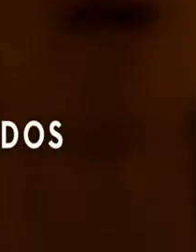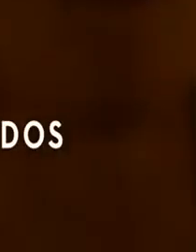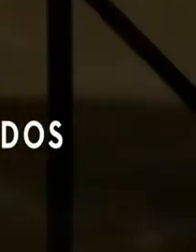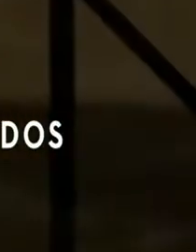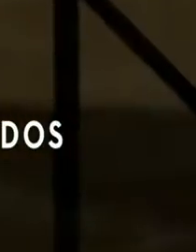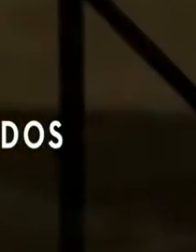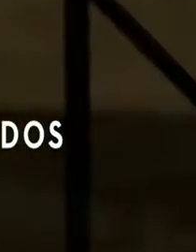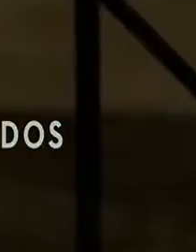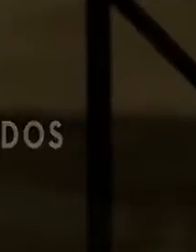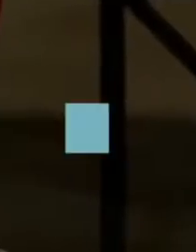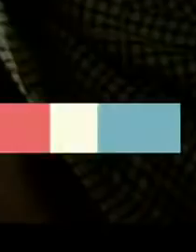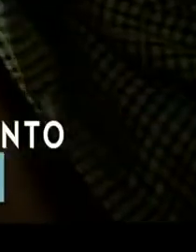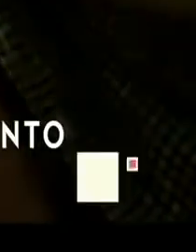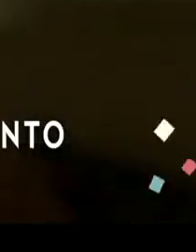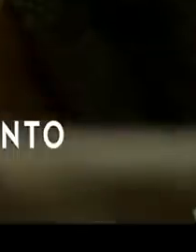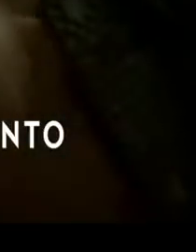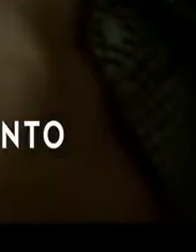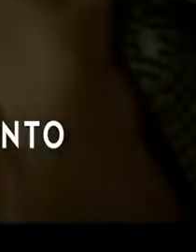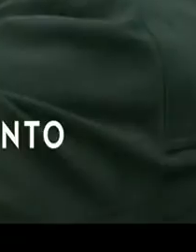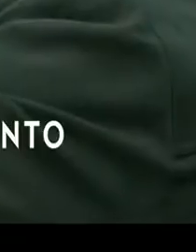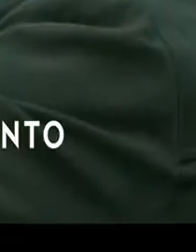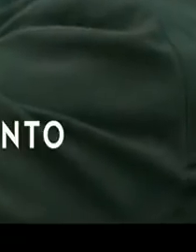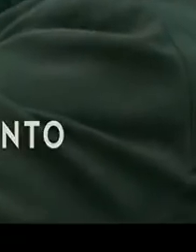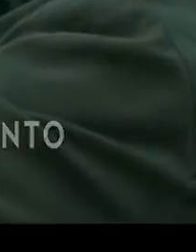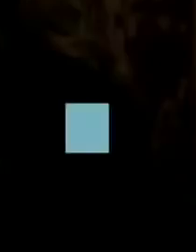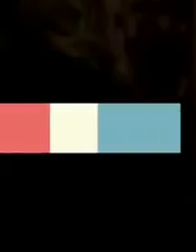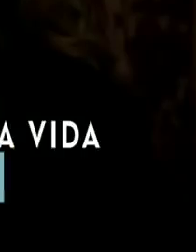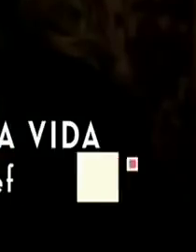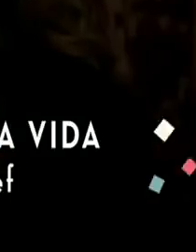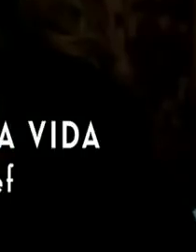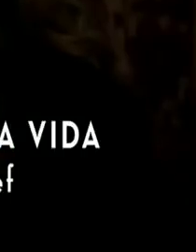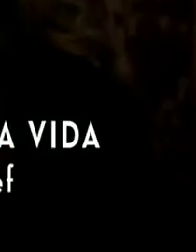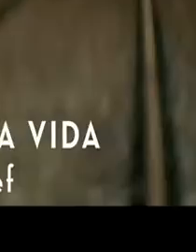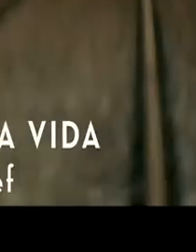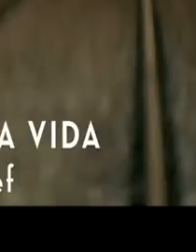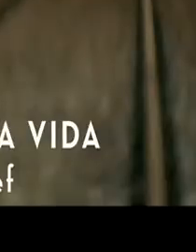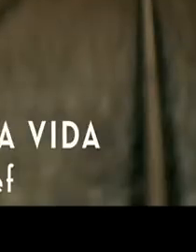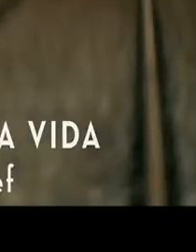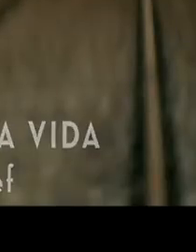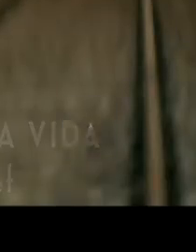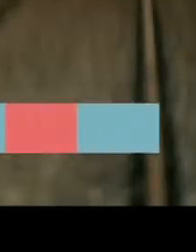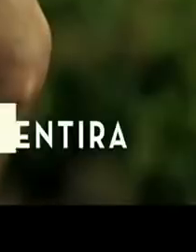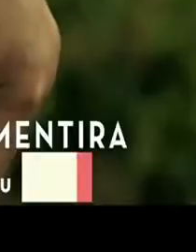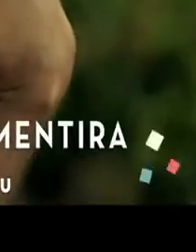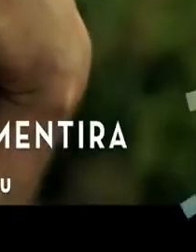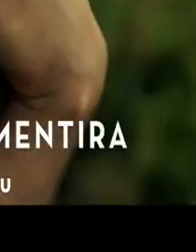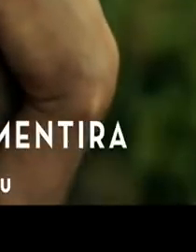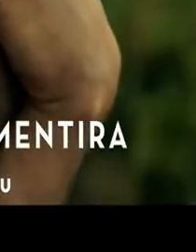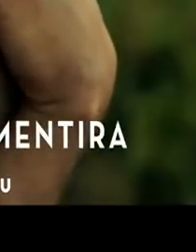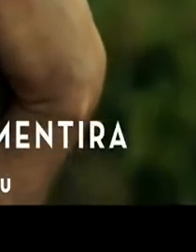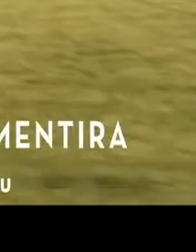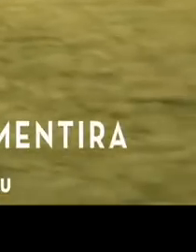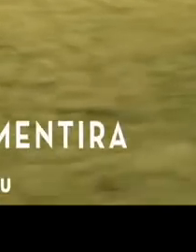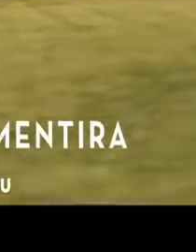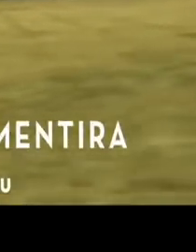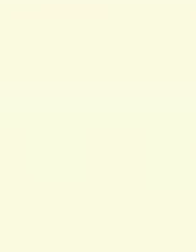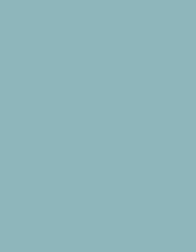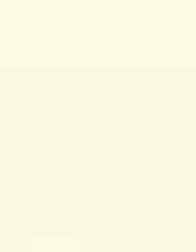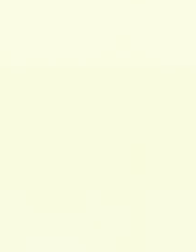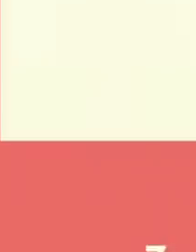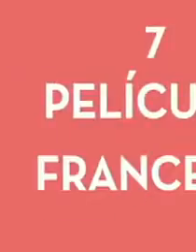Los Iluminados. Mi perro tonto. Tres días y una vida. Y una pequeña mentira.